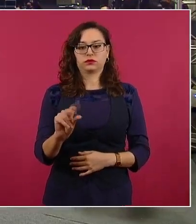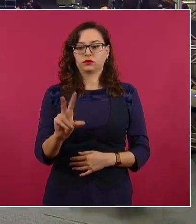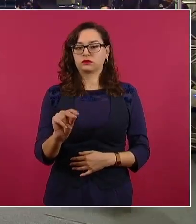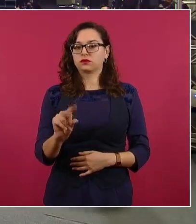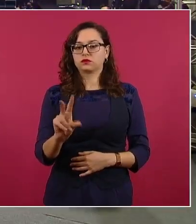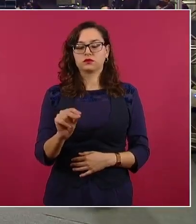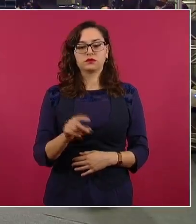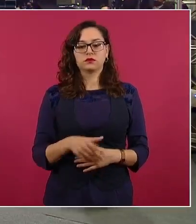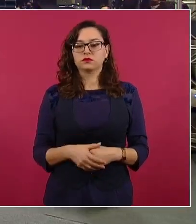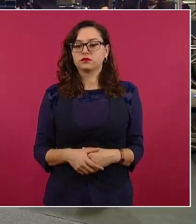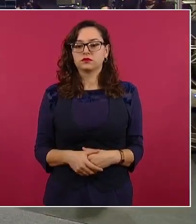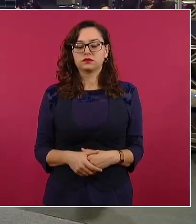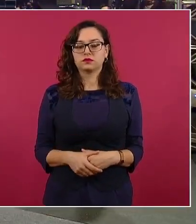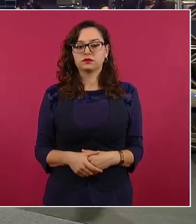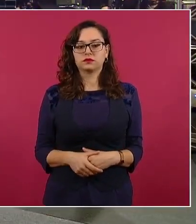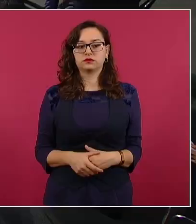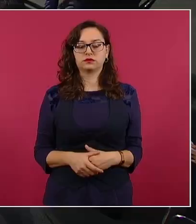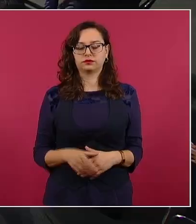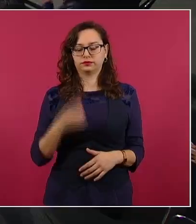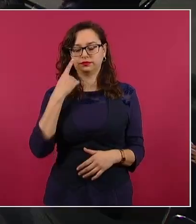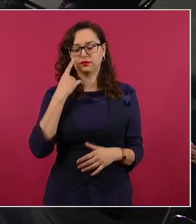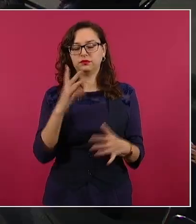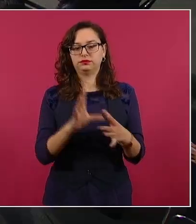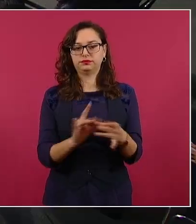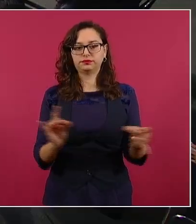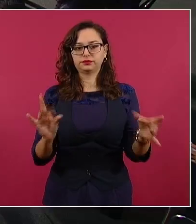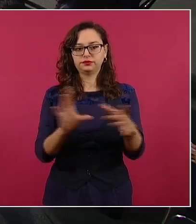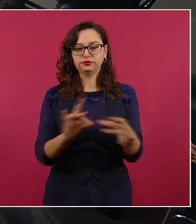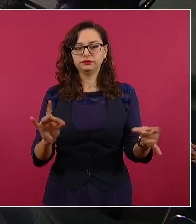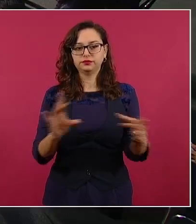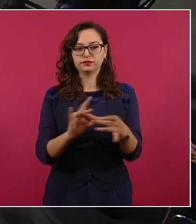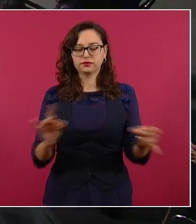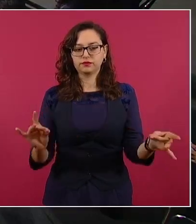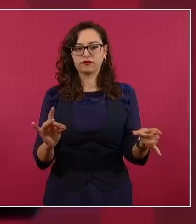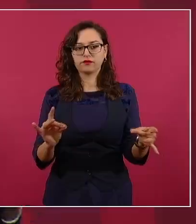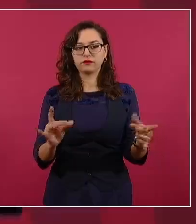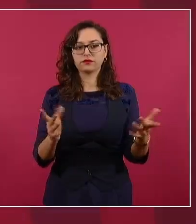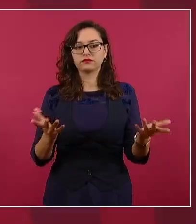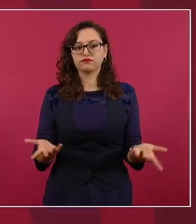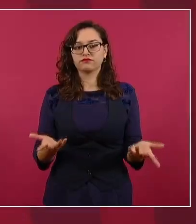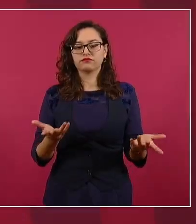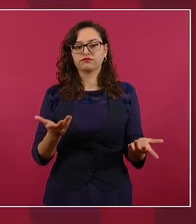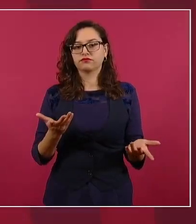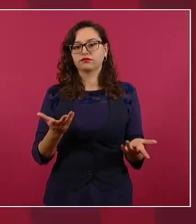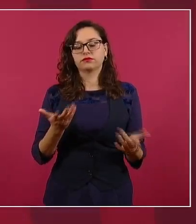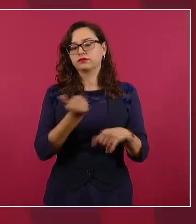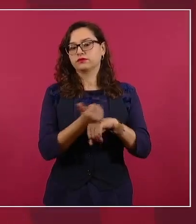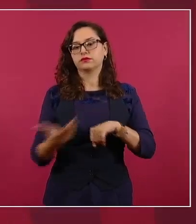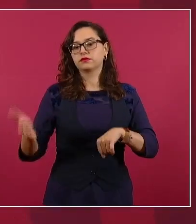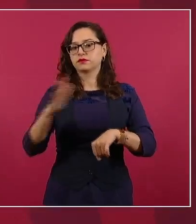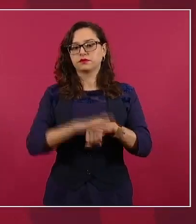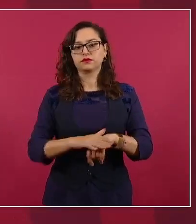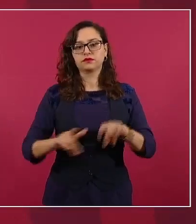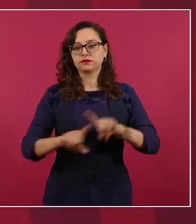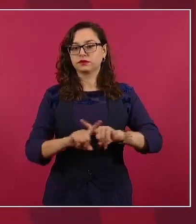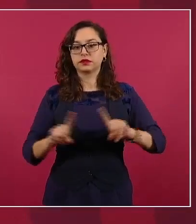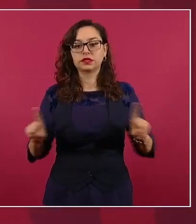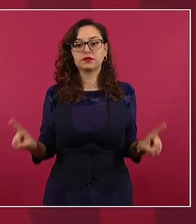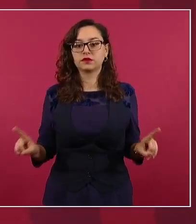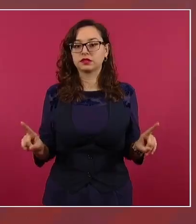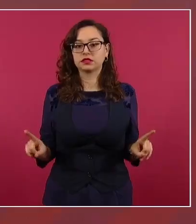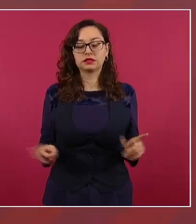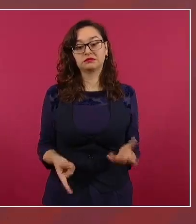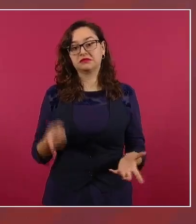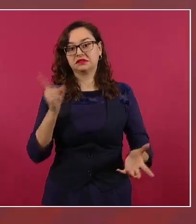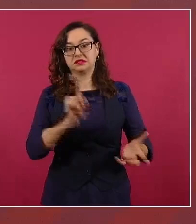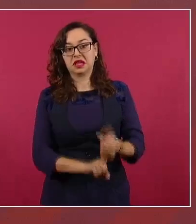Ahora le explico, porque ya cambió la administración, ya no hay esos sueldos de